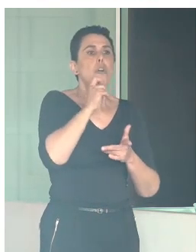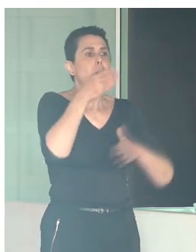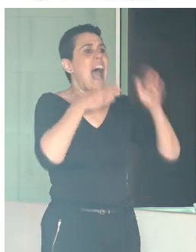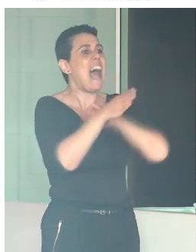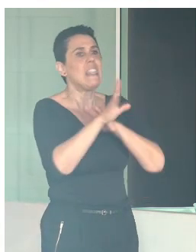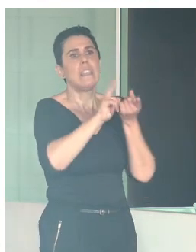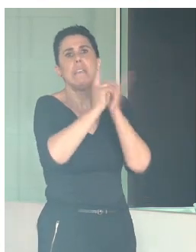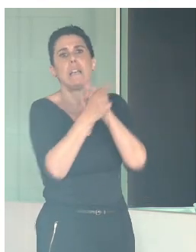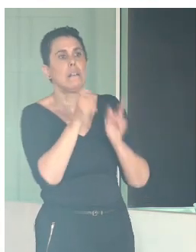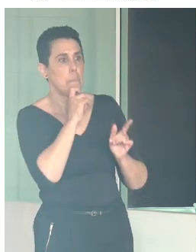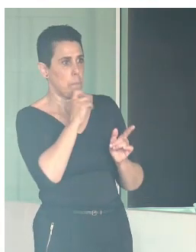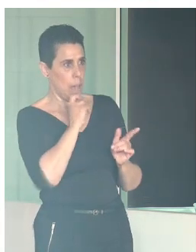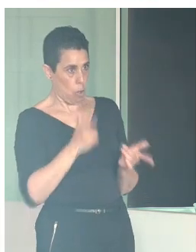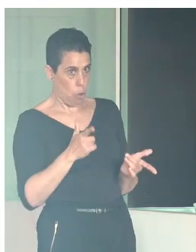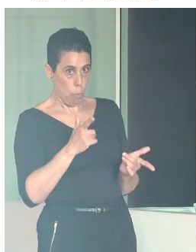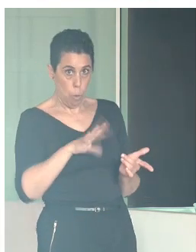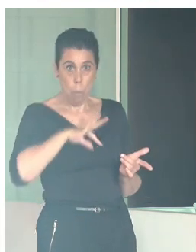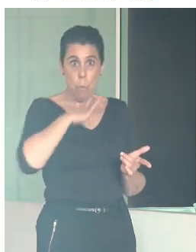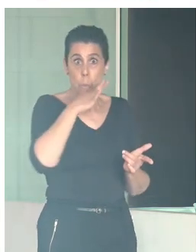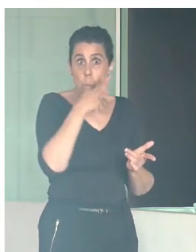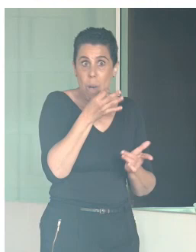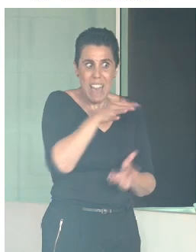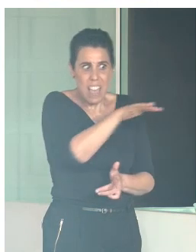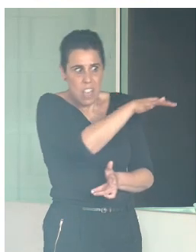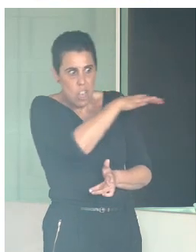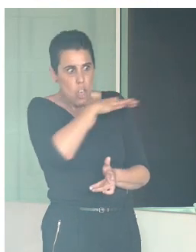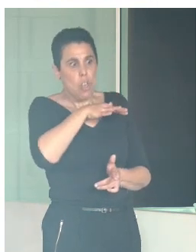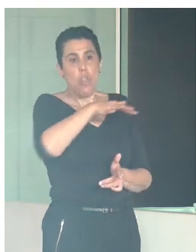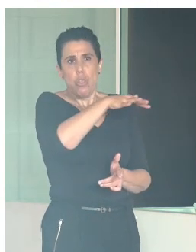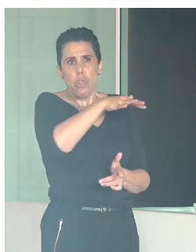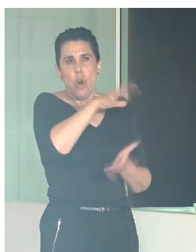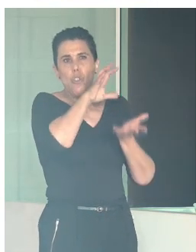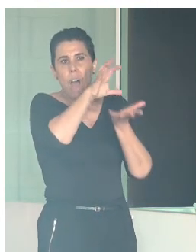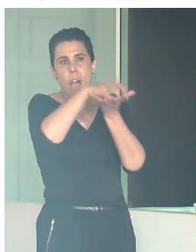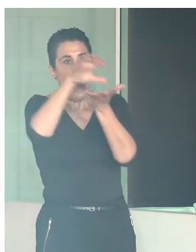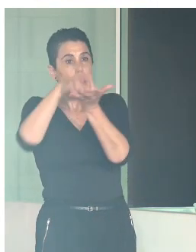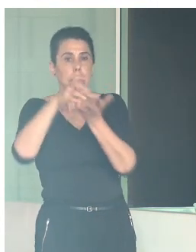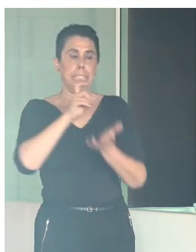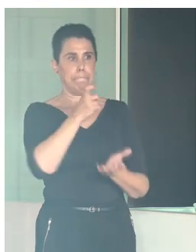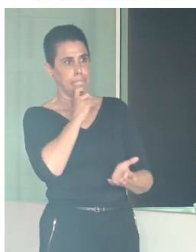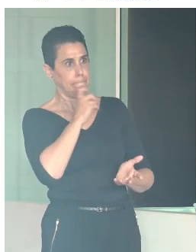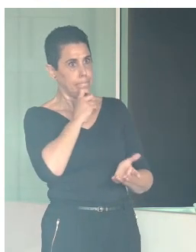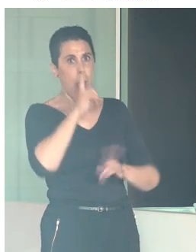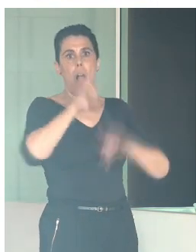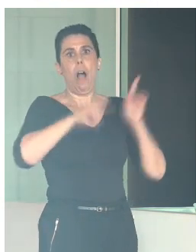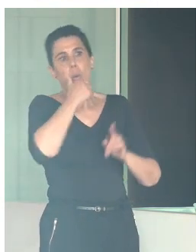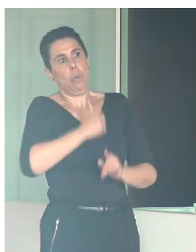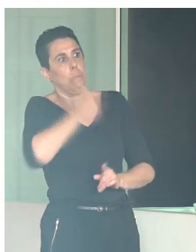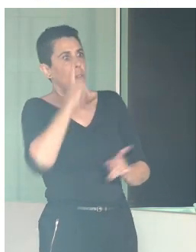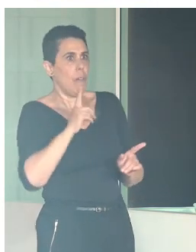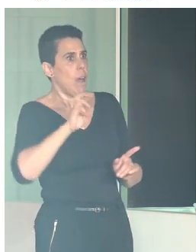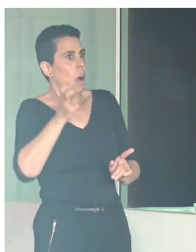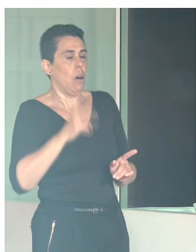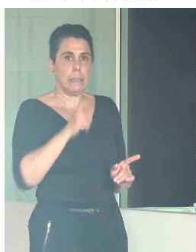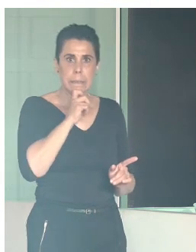Es decir, cómo podemos hacer accesibles sitios que son realmente complicados. Y es verdad, hay sitios que lo tienen más fácil y sitios que lo tienen más